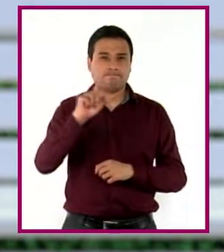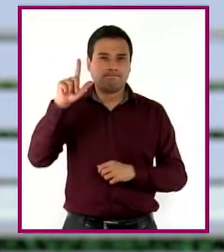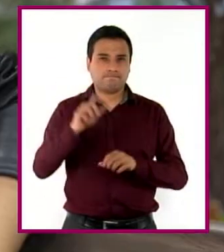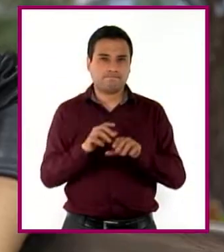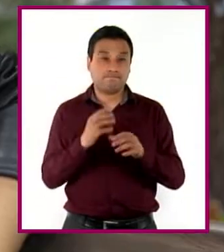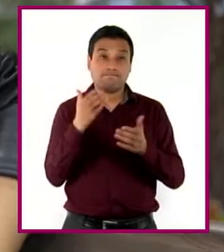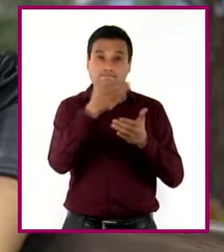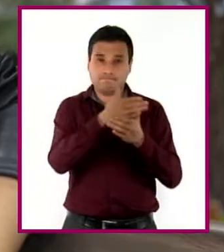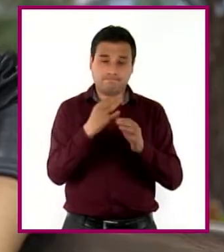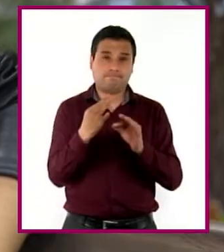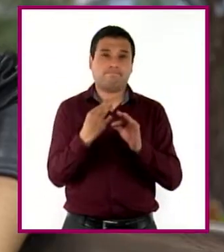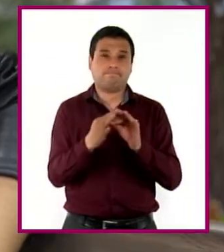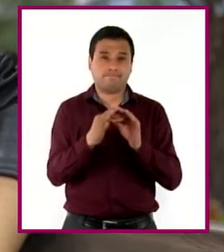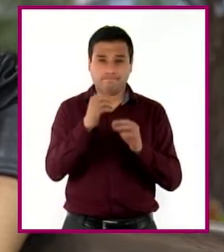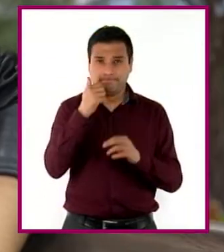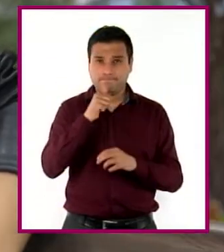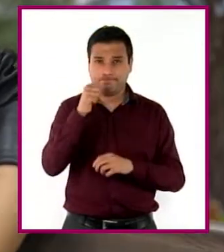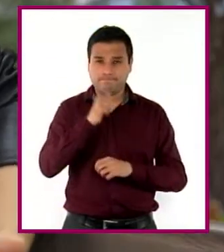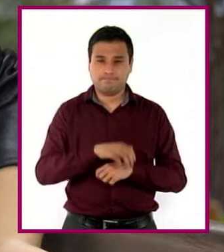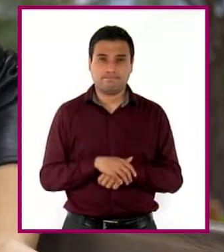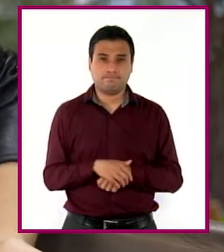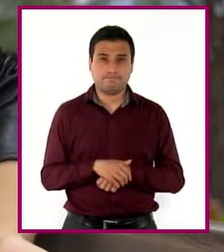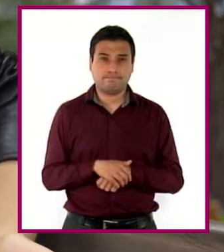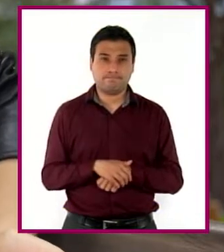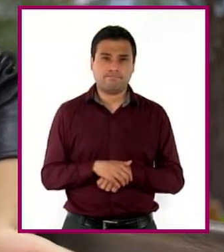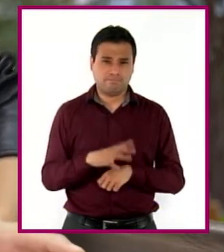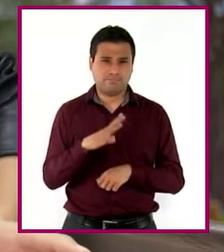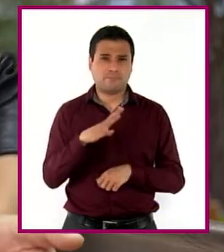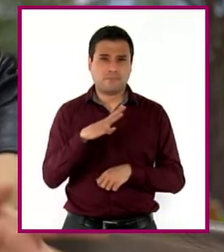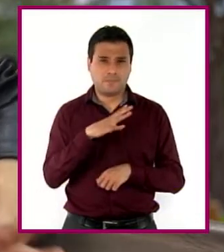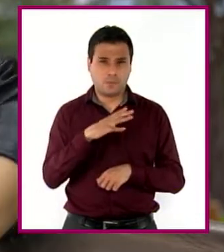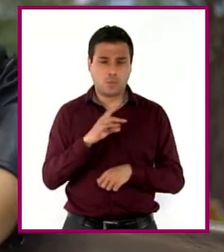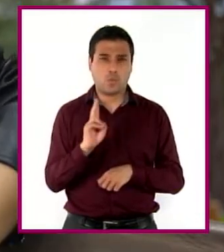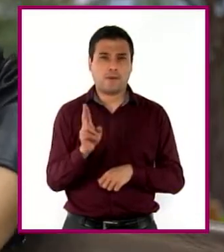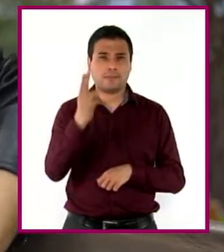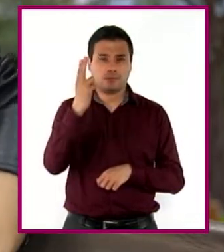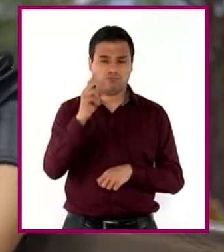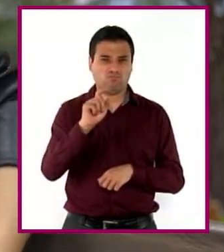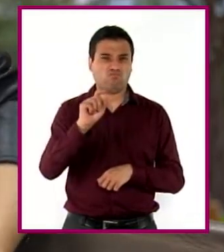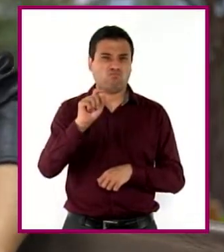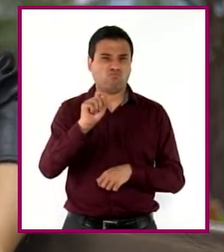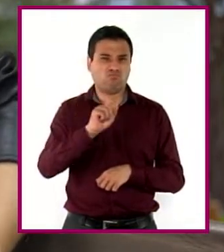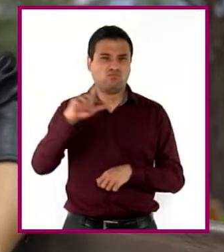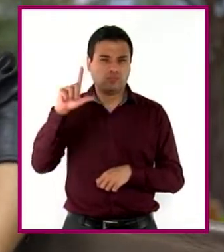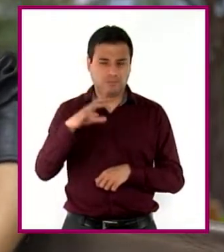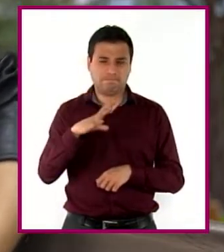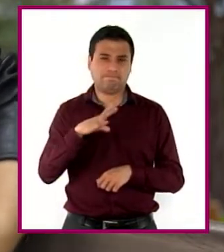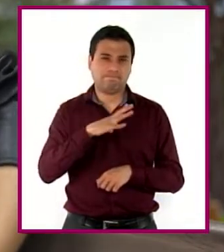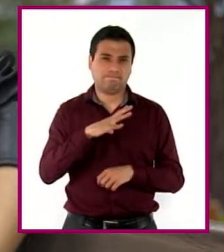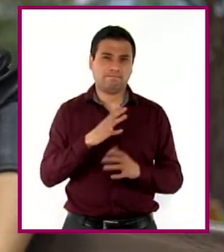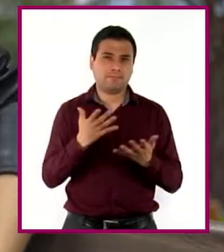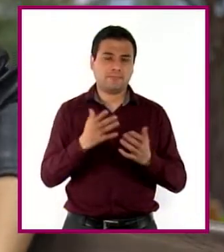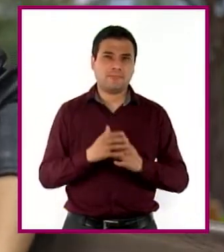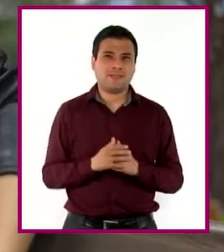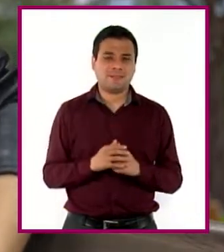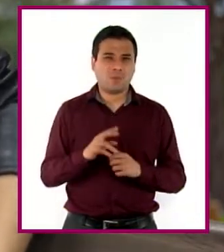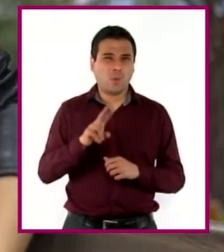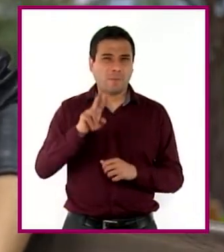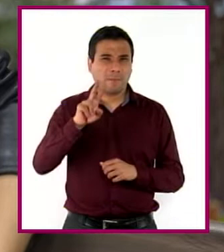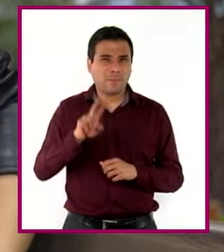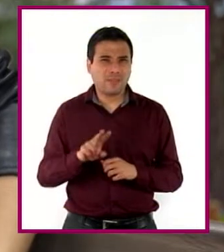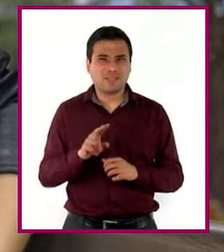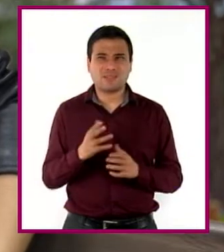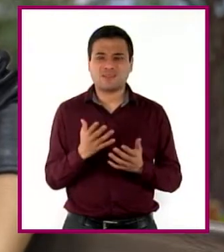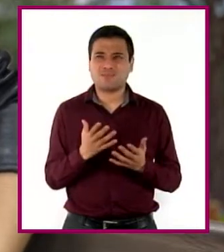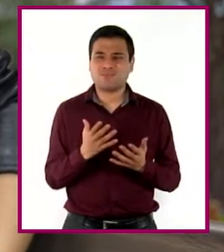escolarizada. Bueno, creo que sí hay universidades que se especializan más en un área que en otra. Pero fuera de que tengan mejores